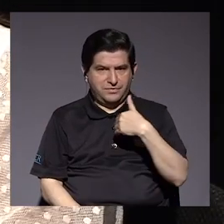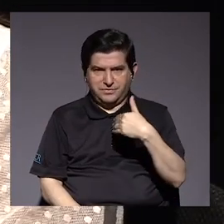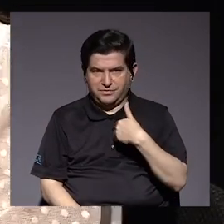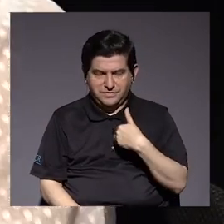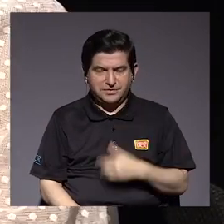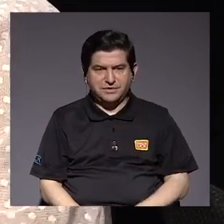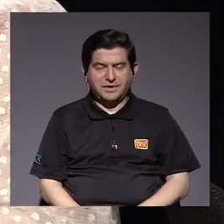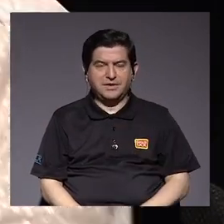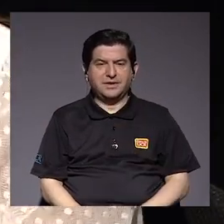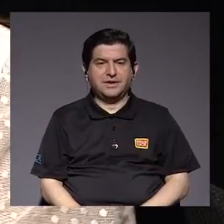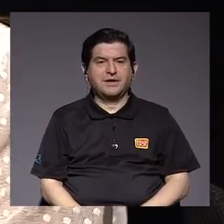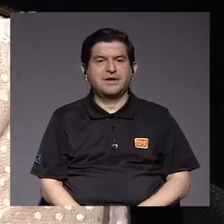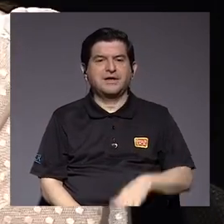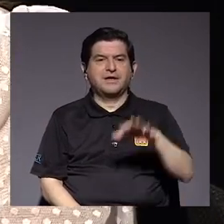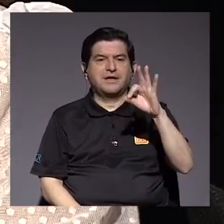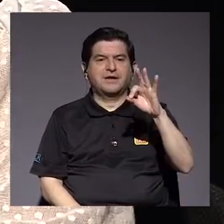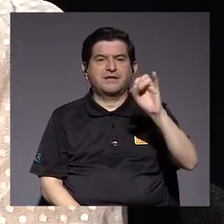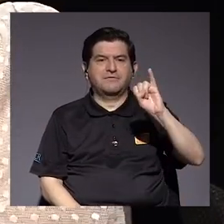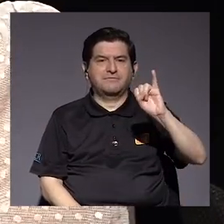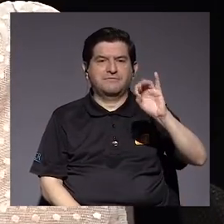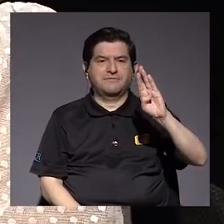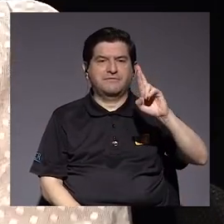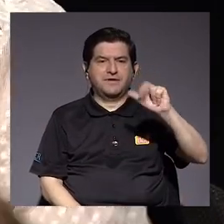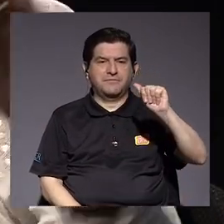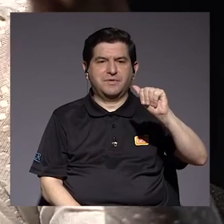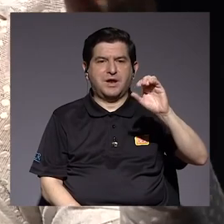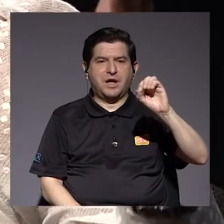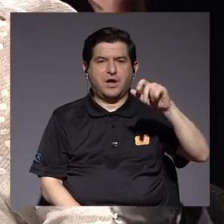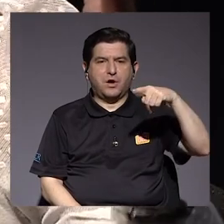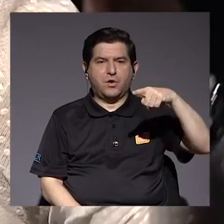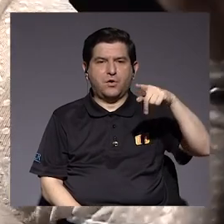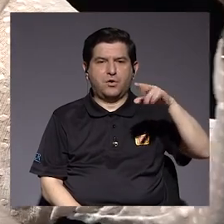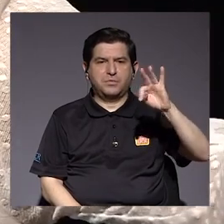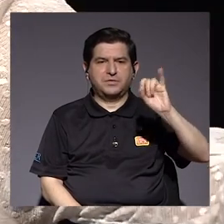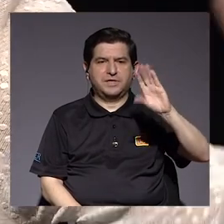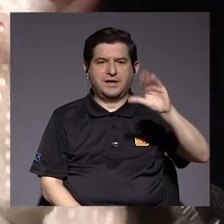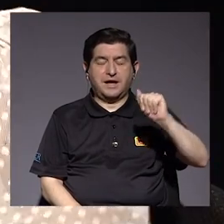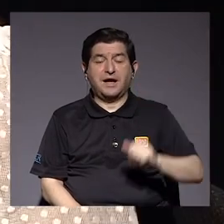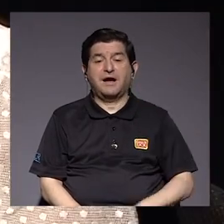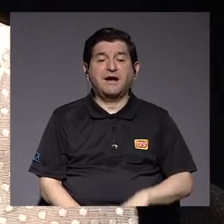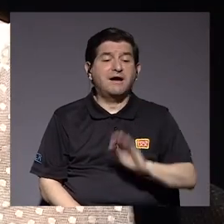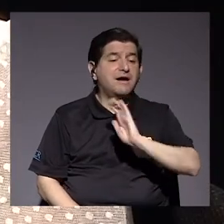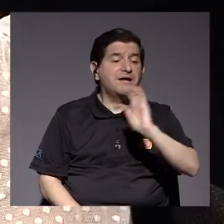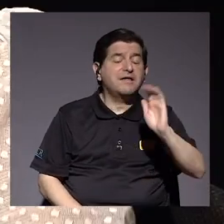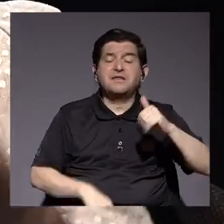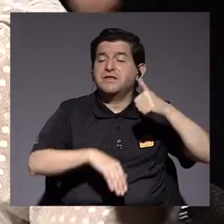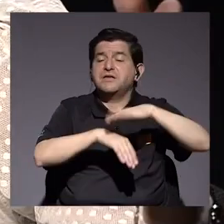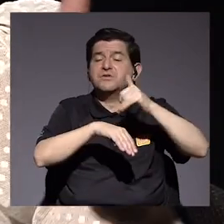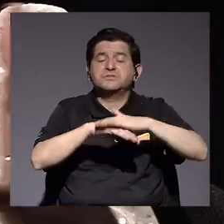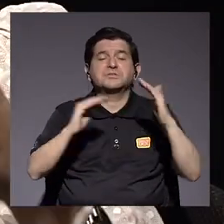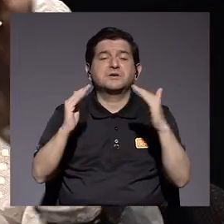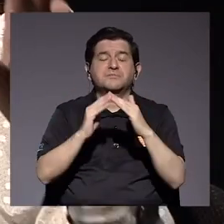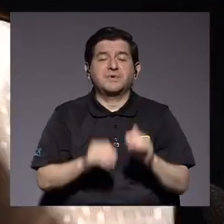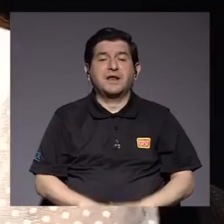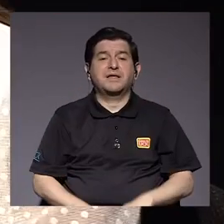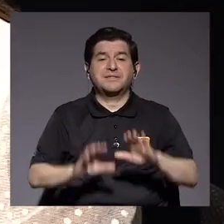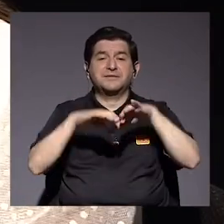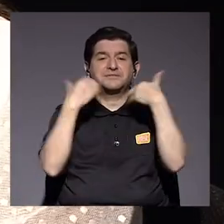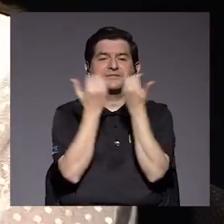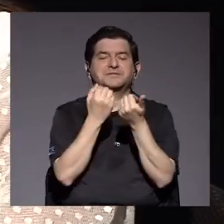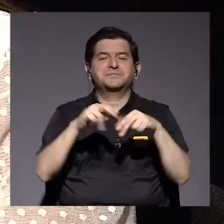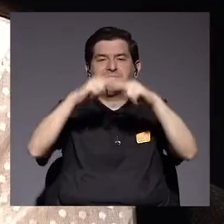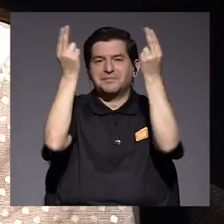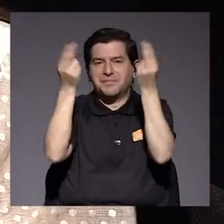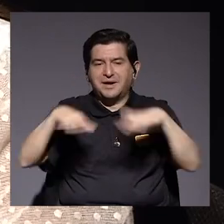fibra óptica ni llega ninguna posibilidad para que los chiquitos que mandaron a la casa a clases virtuales